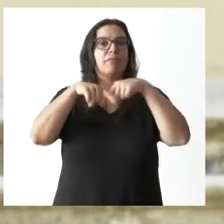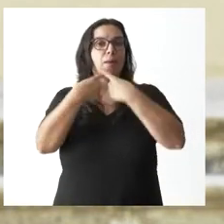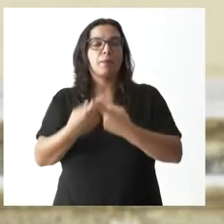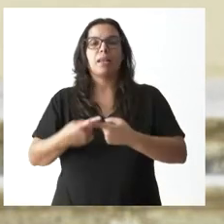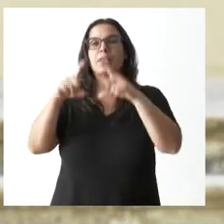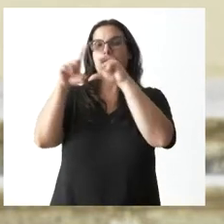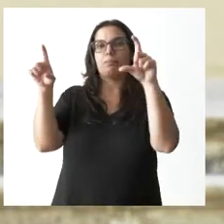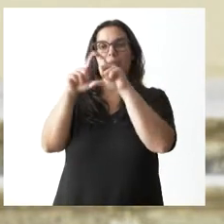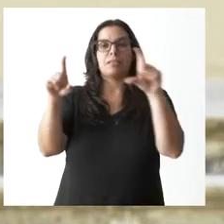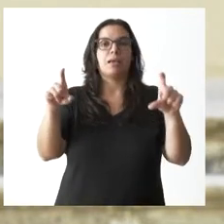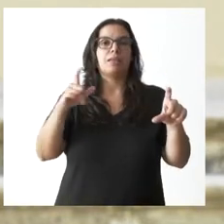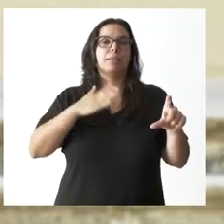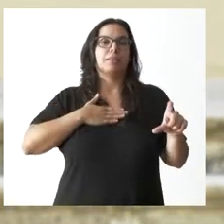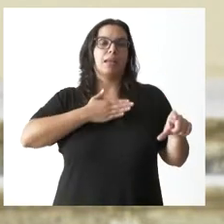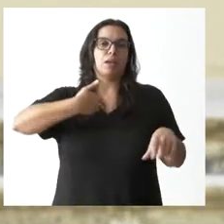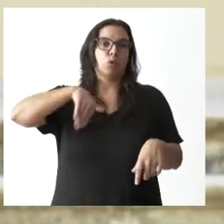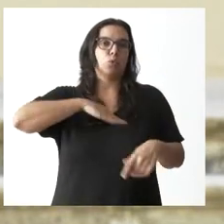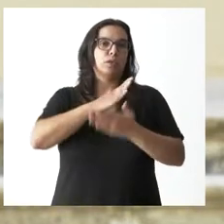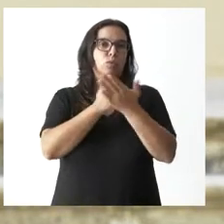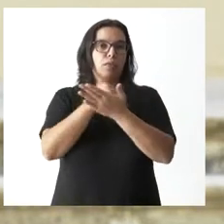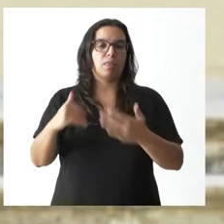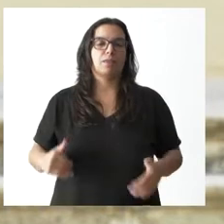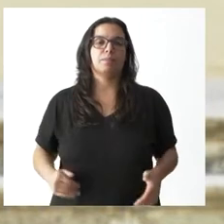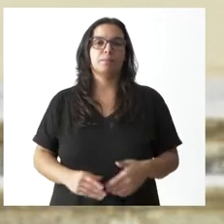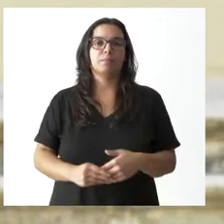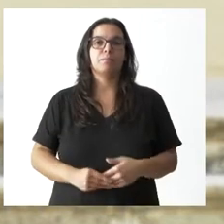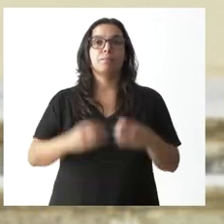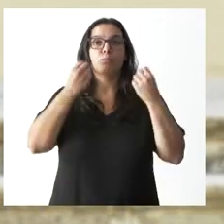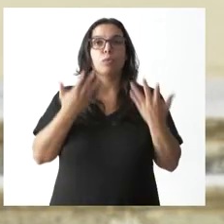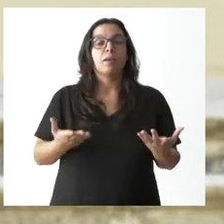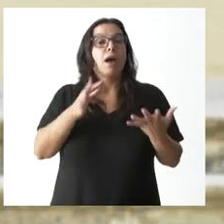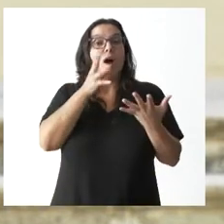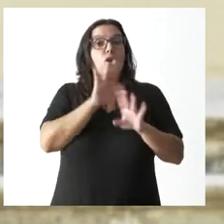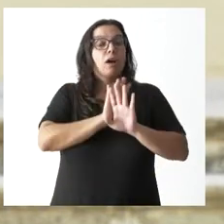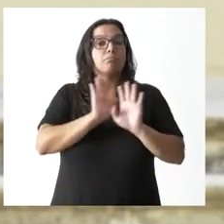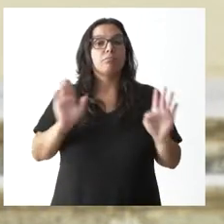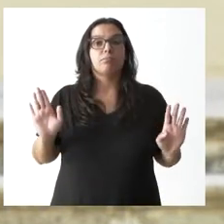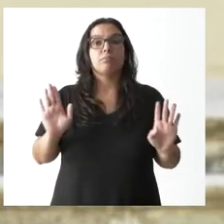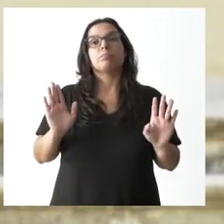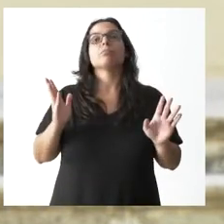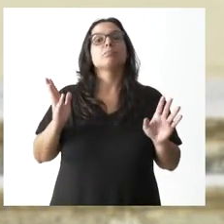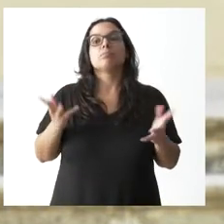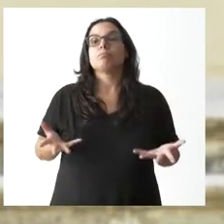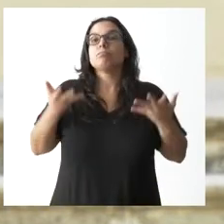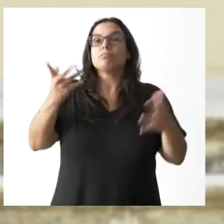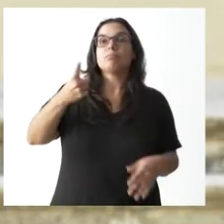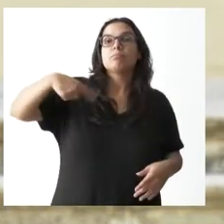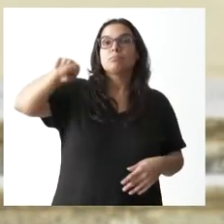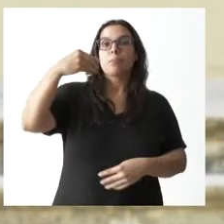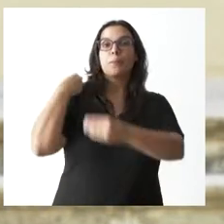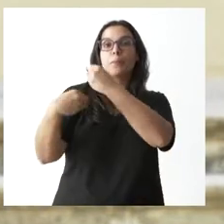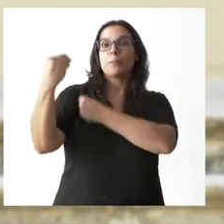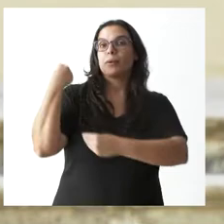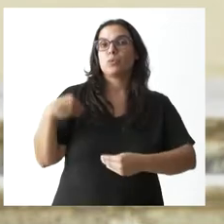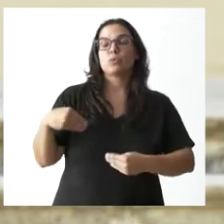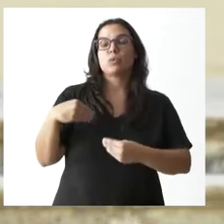y a las empresas de nuestra comunidad autónoma. Muy bien, a partir de aquí, quedo a cuantas preguntas